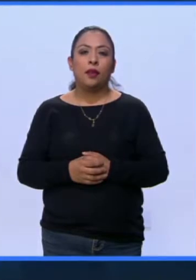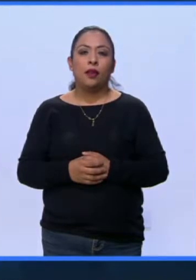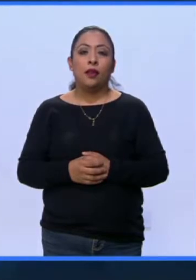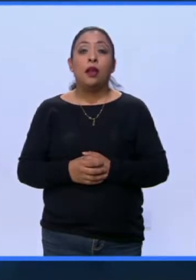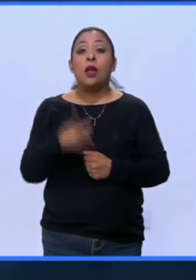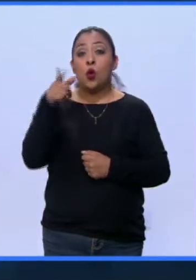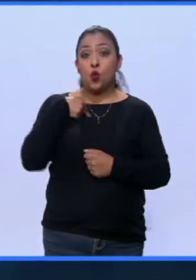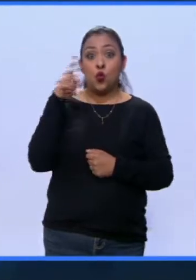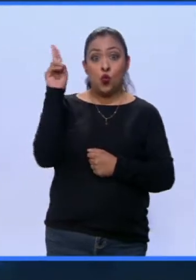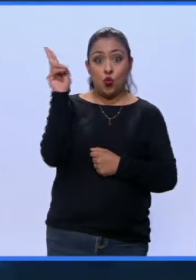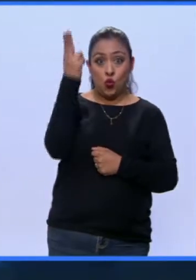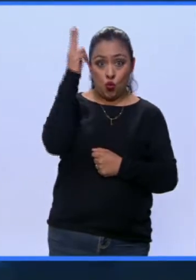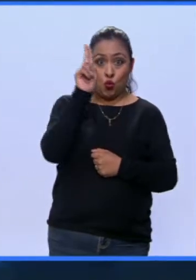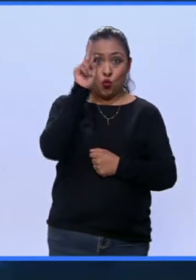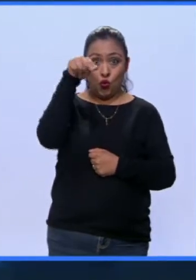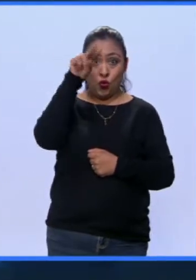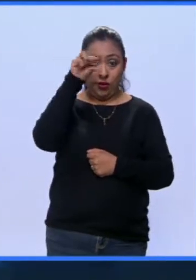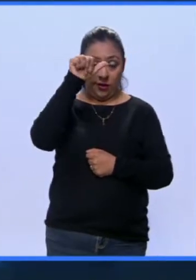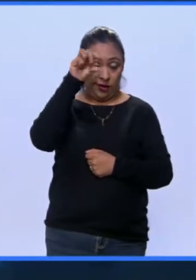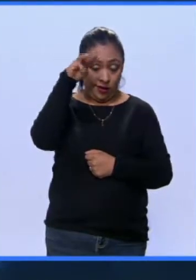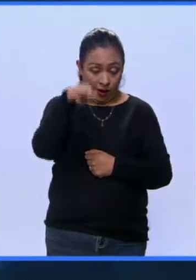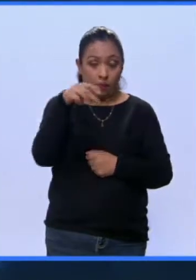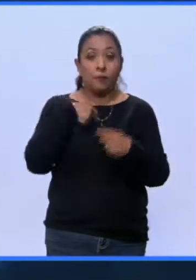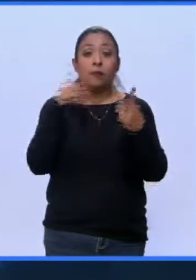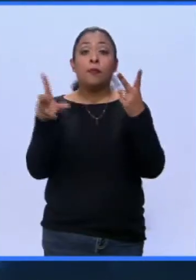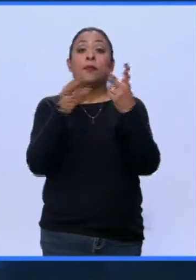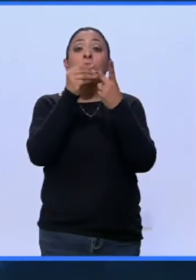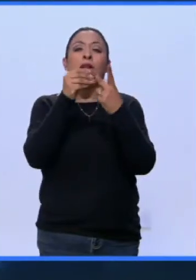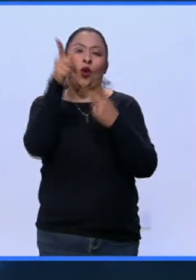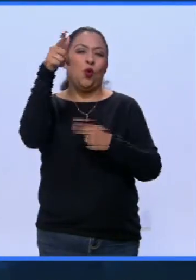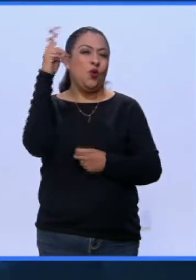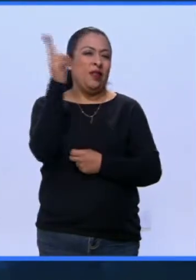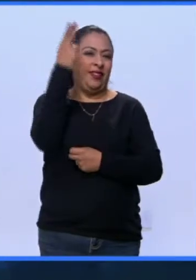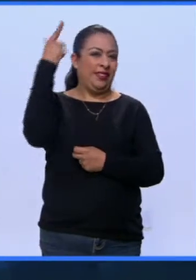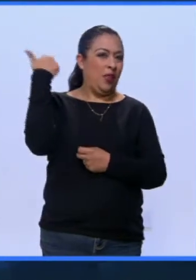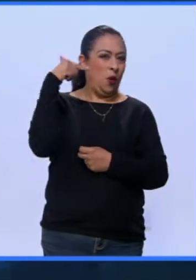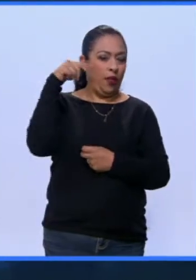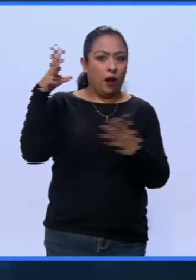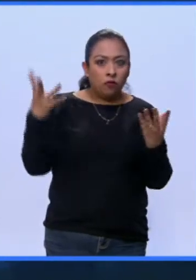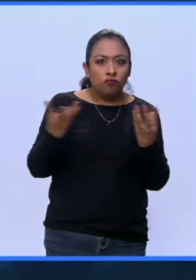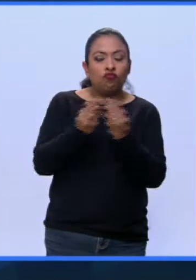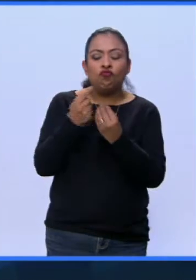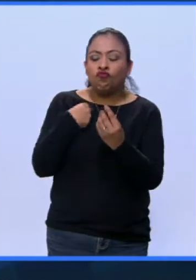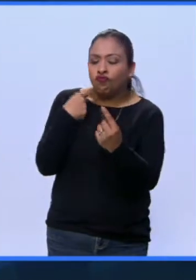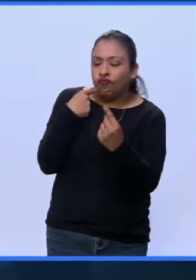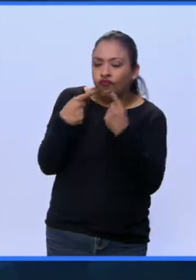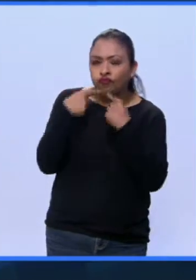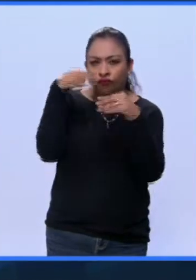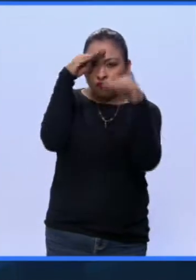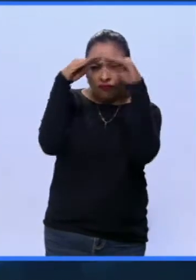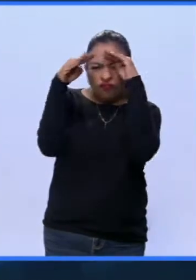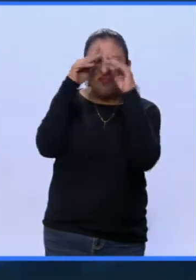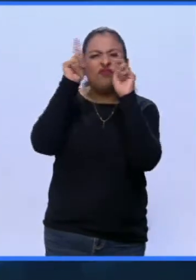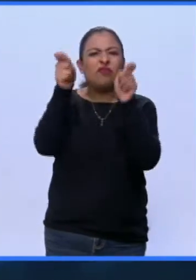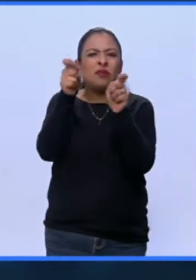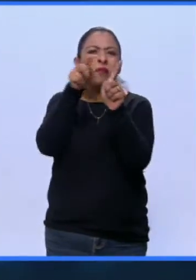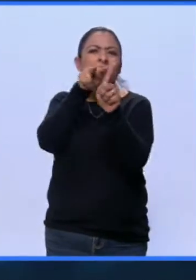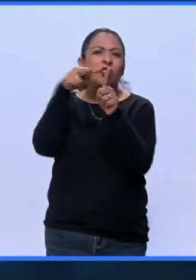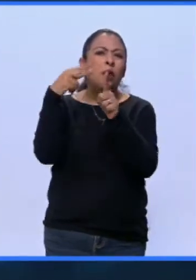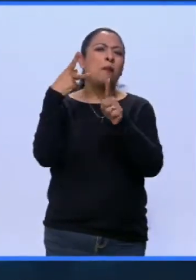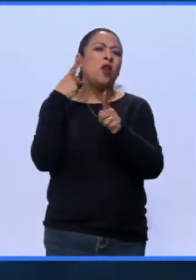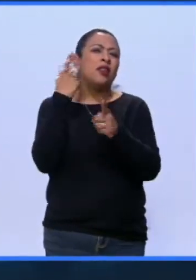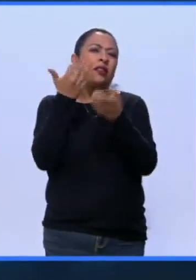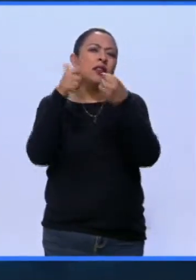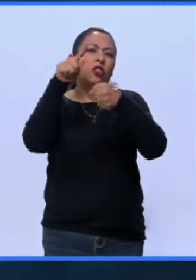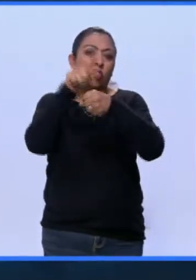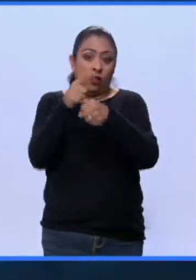La Universidad Nacional Autónoma de México y la Universidad de Guadalajara se unen para reflexionar sobre las tendencias políticas y sociales